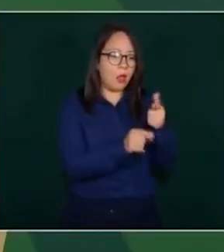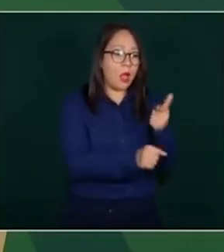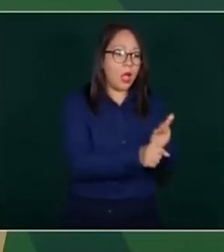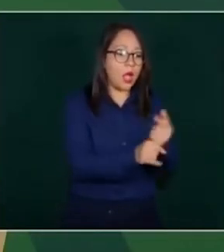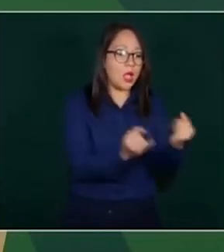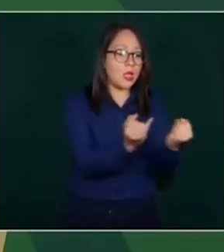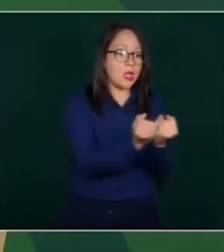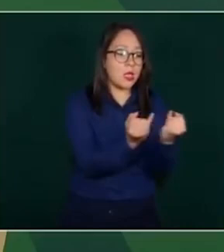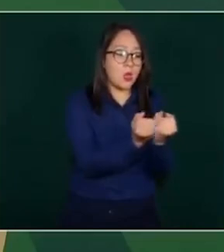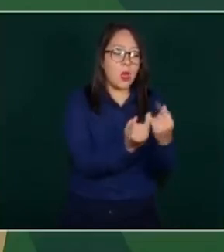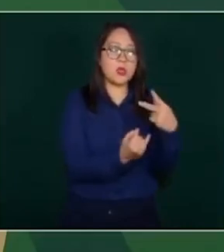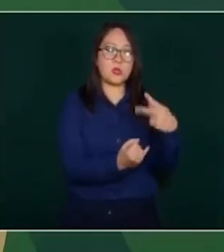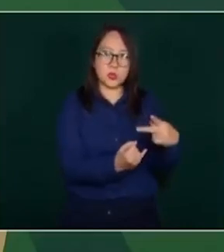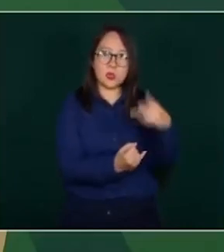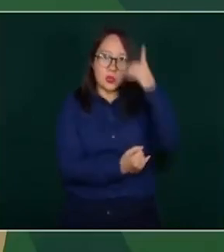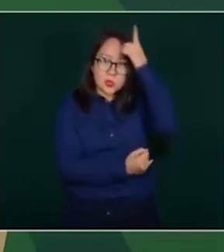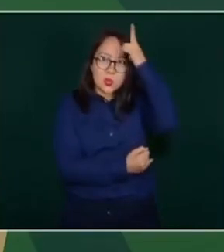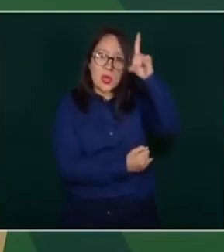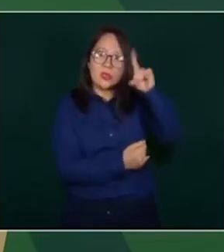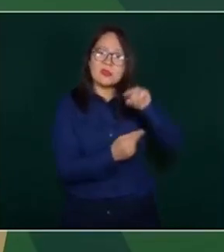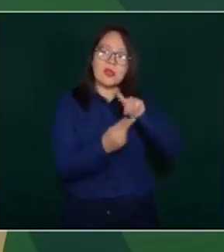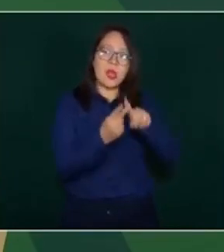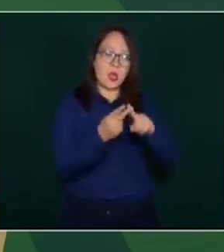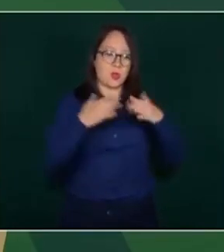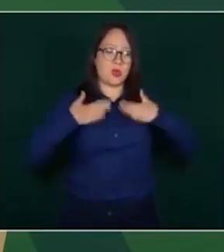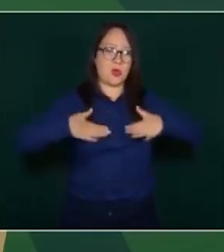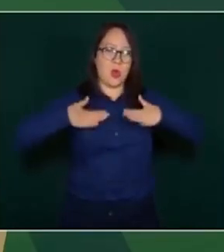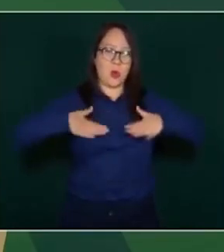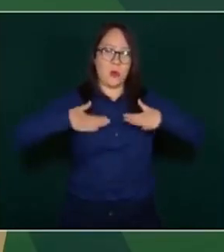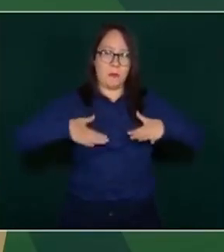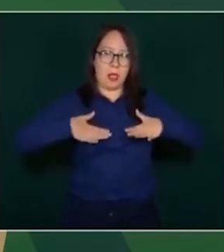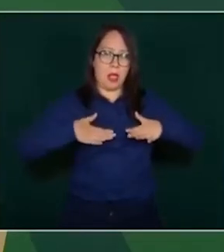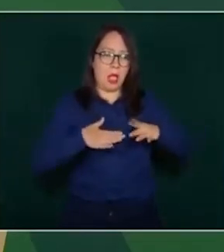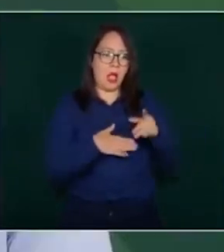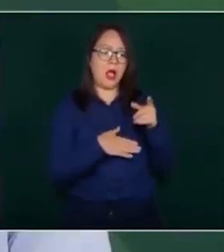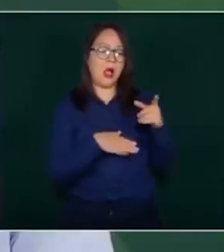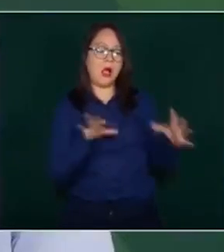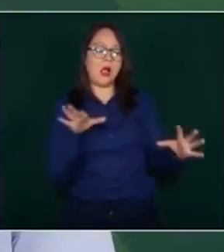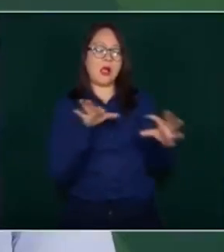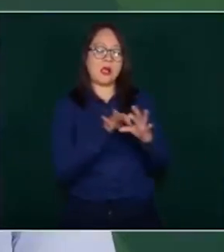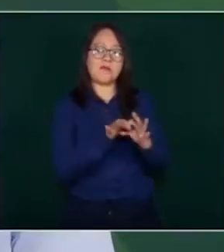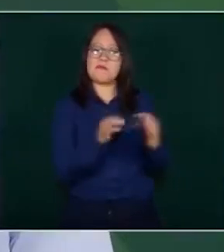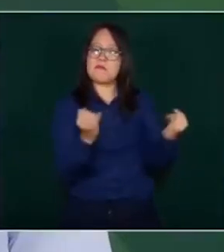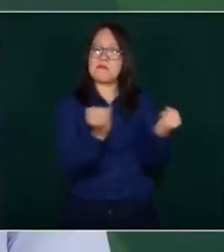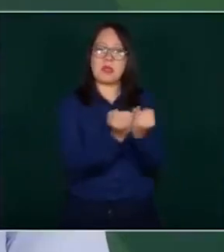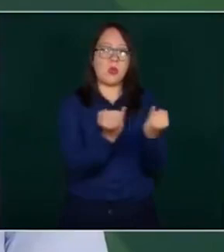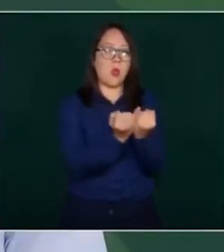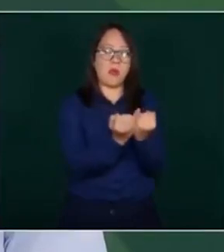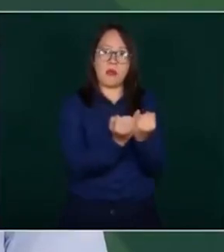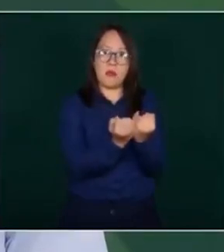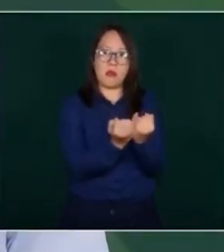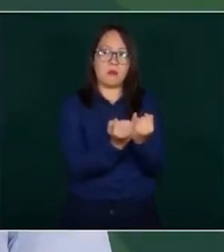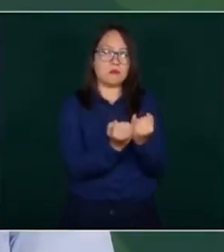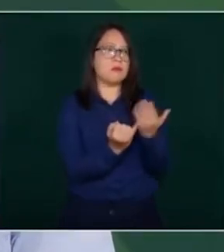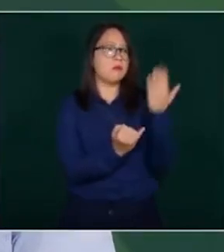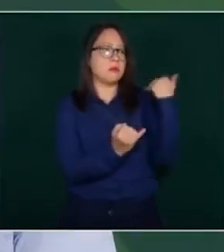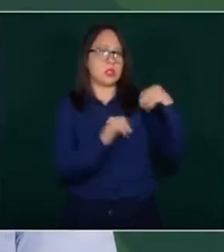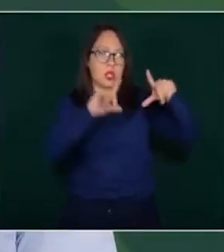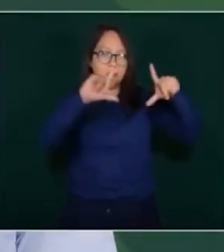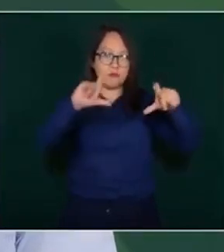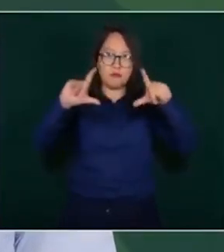que se dio a conocer en el último momento en que hay alguna